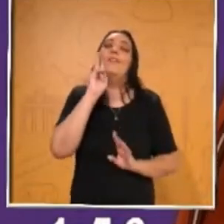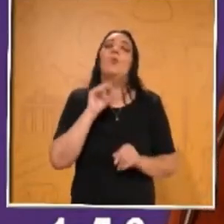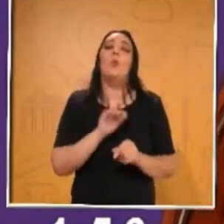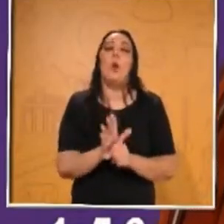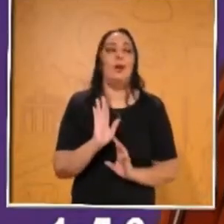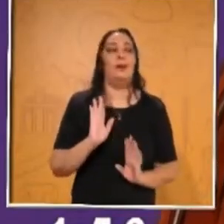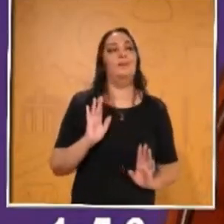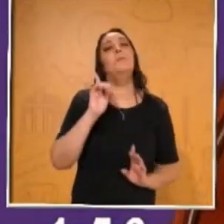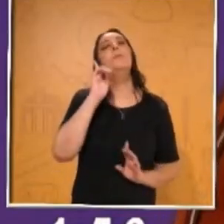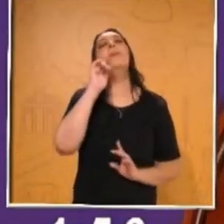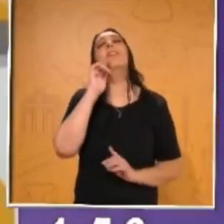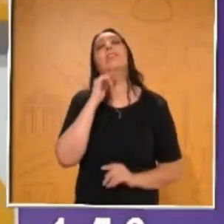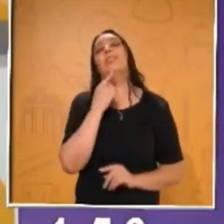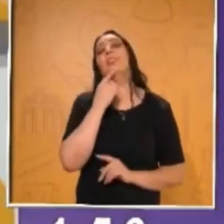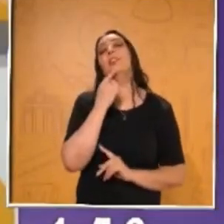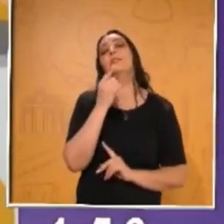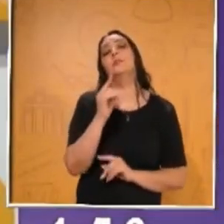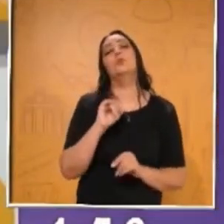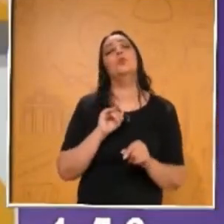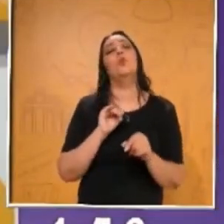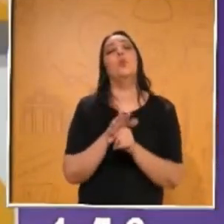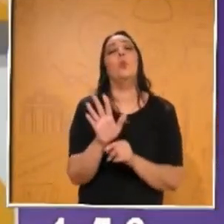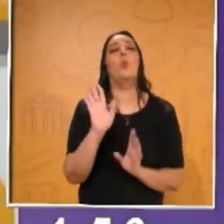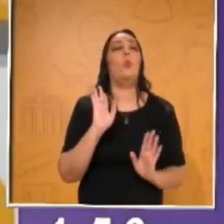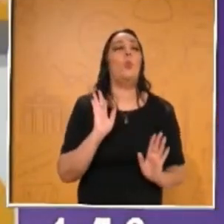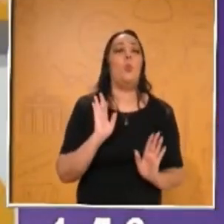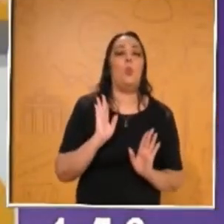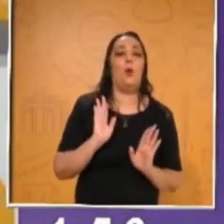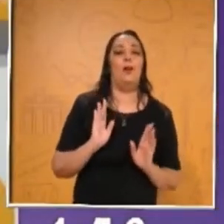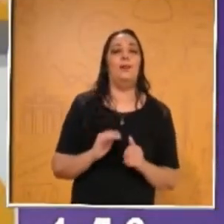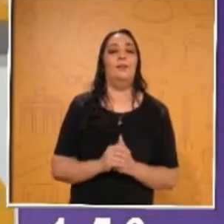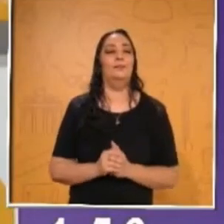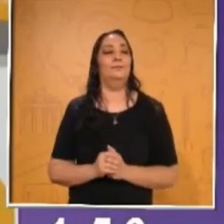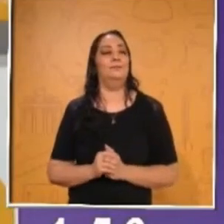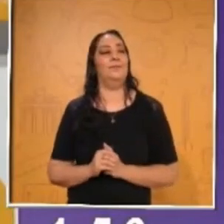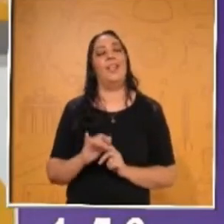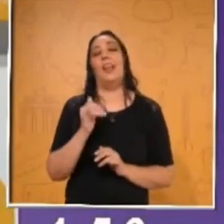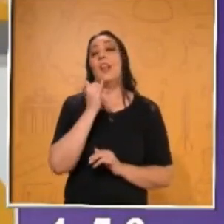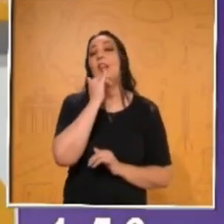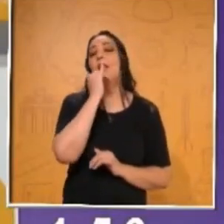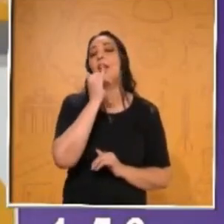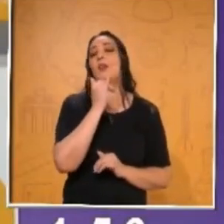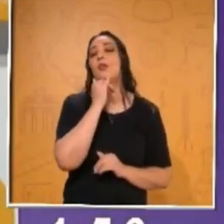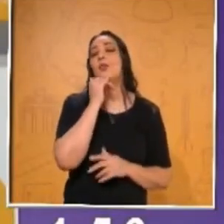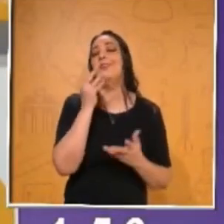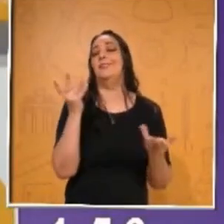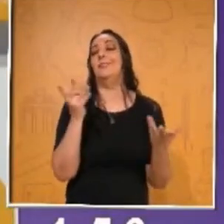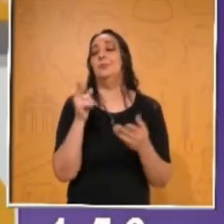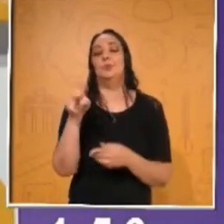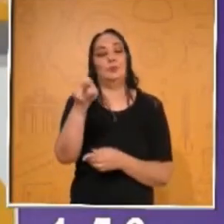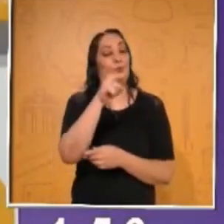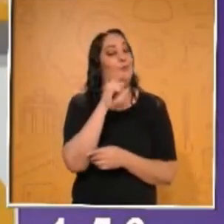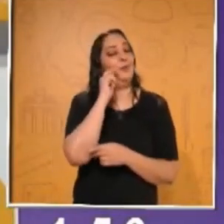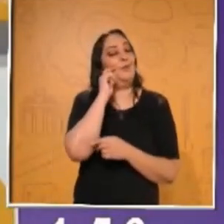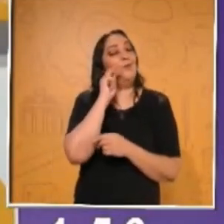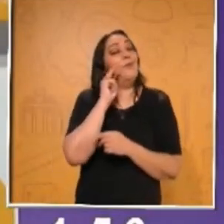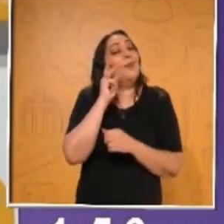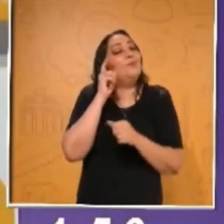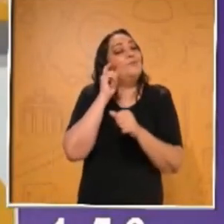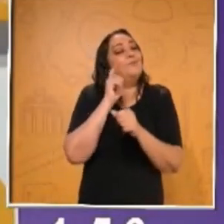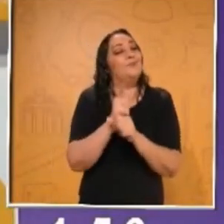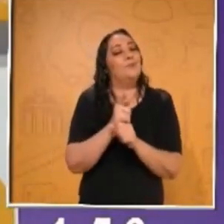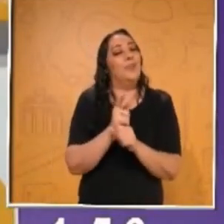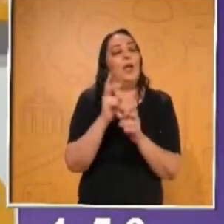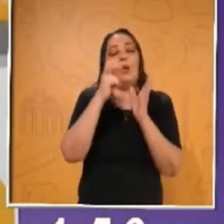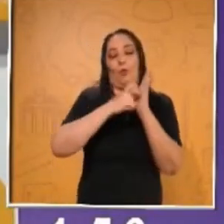Mañana les diremos cuál fue el error por ahí y que ustedes deben de corregir. Mañana lo